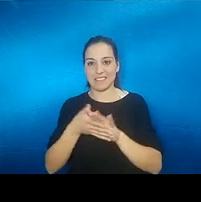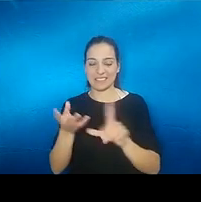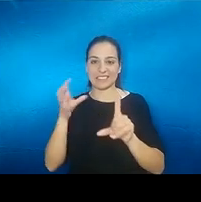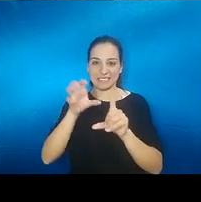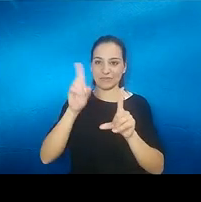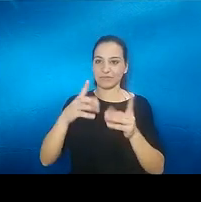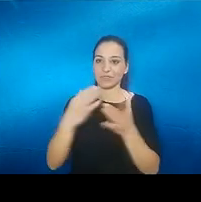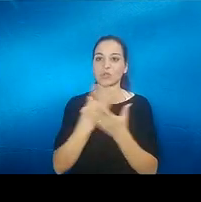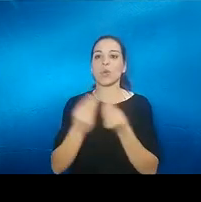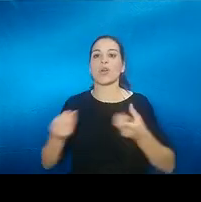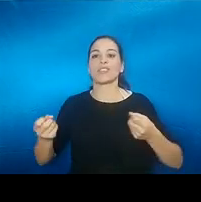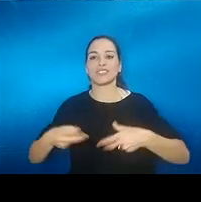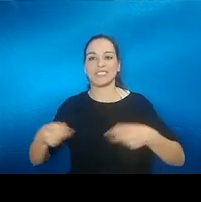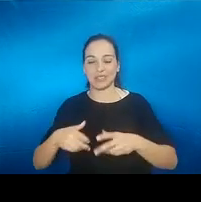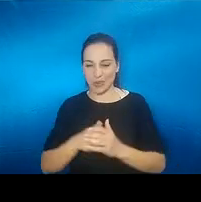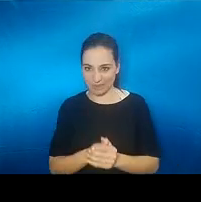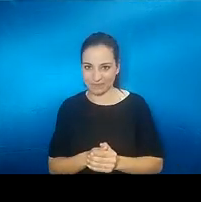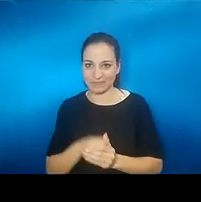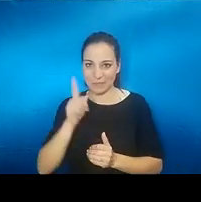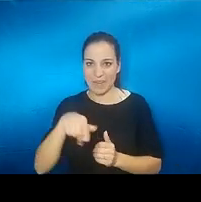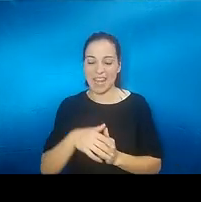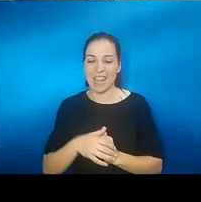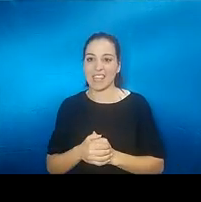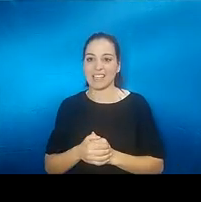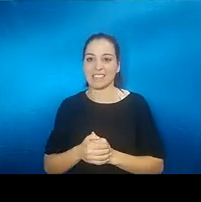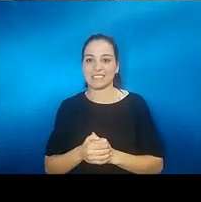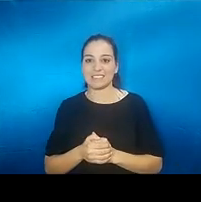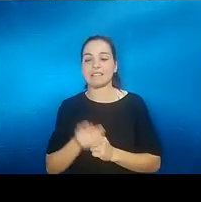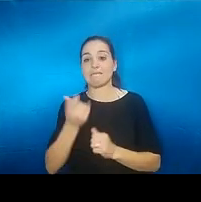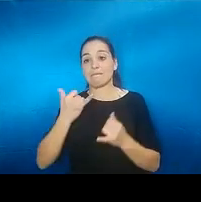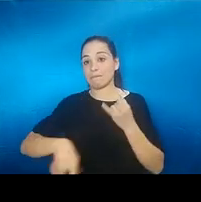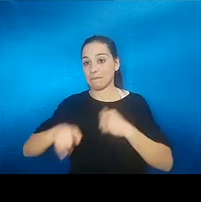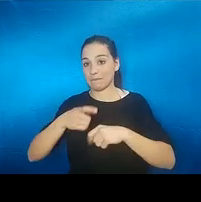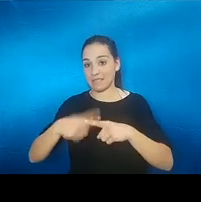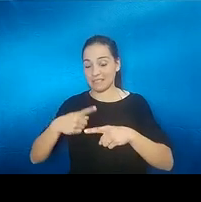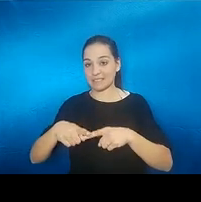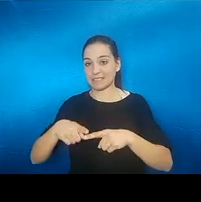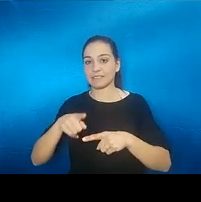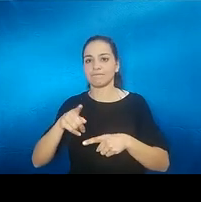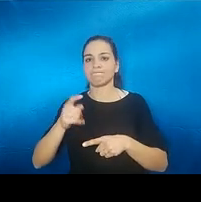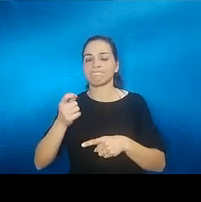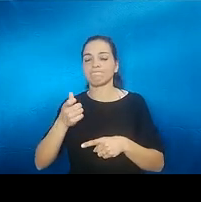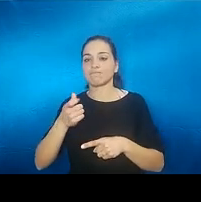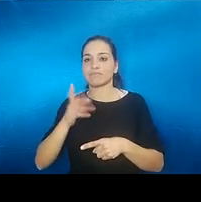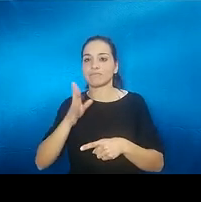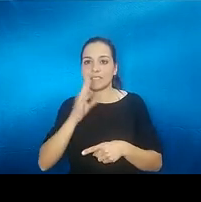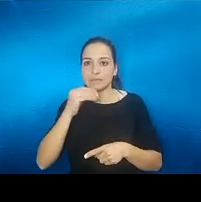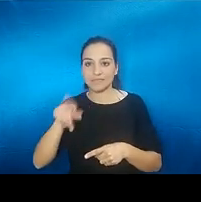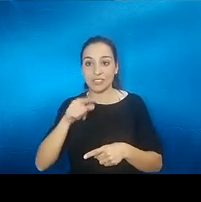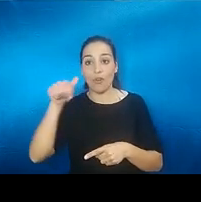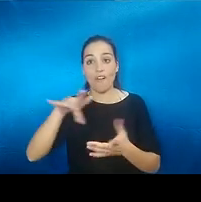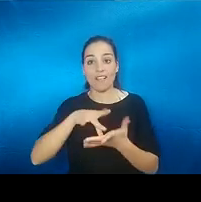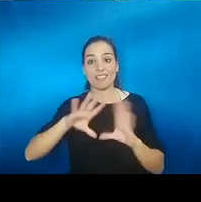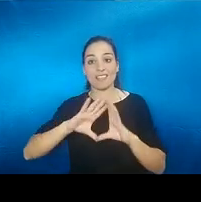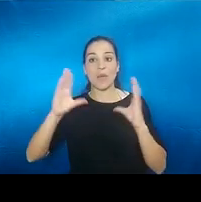subtitulado muchísimas gracias Mar una última cosita no sé si la habéis dicho creo que no lo habéis dicho hoy es el día mundial de la